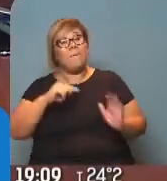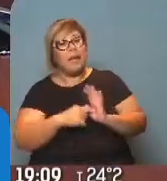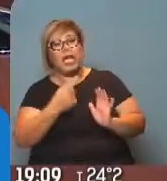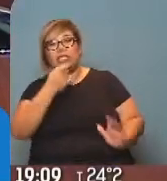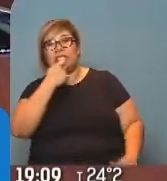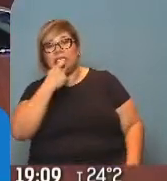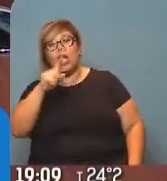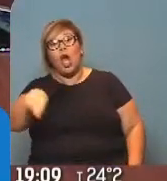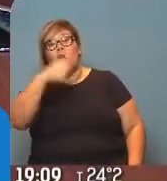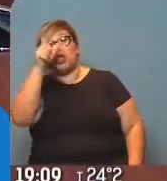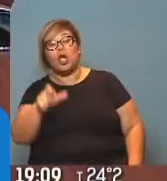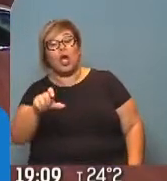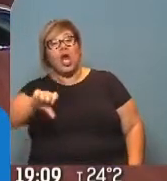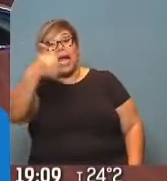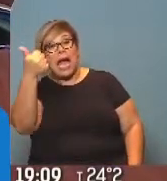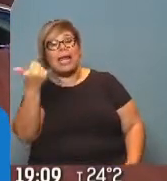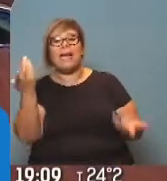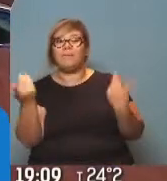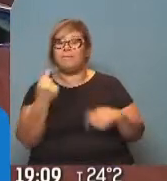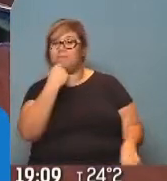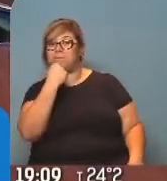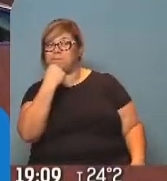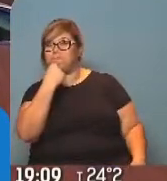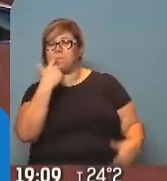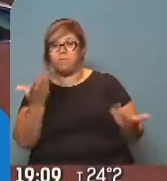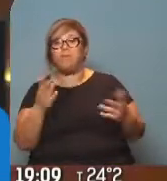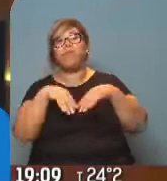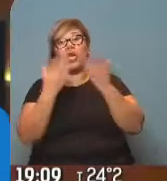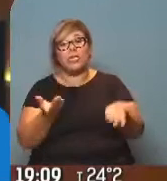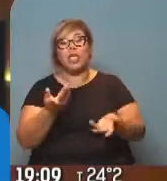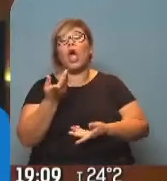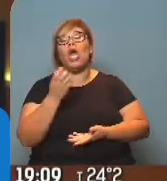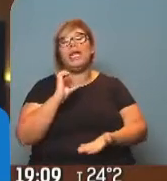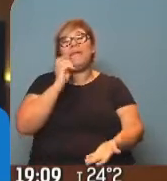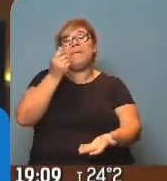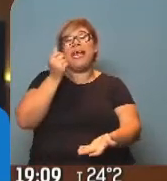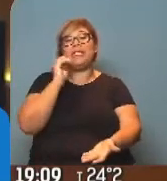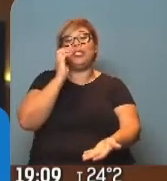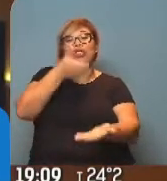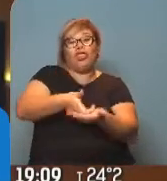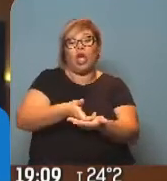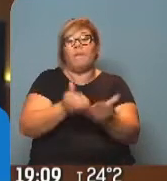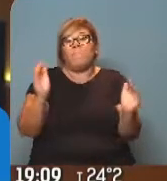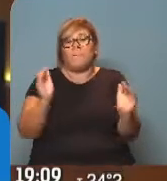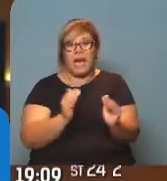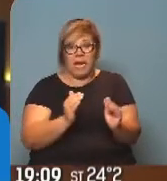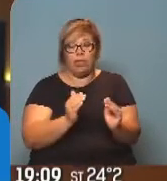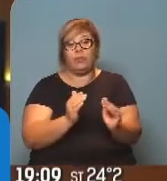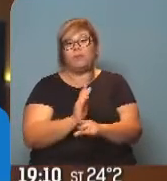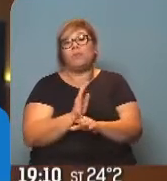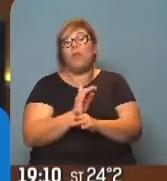vendo todo lo que tengo de Argentina, pero sí es que reducen un poco su inversión y como que tratan de amortiguar ese riesgo. Ahí,